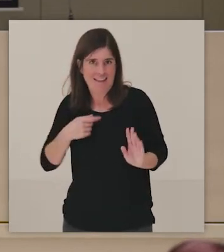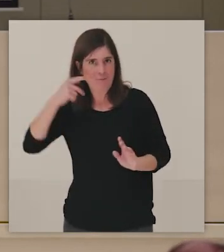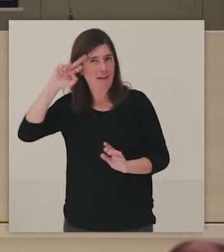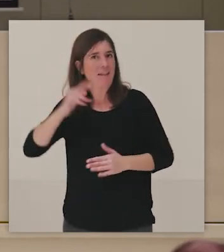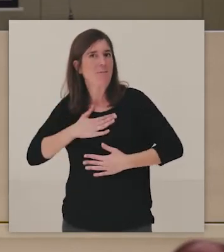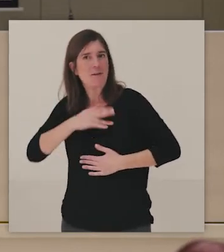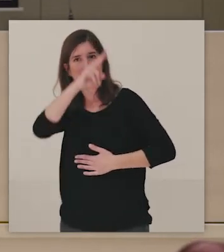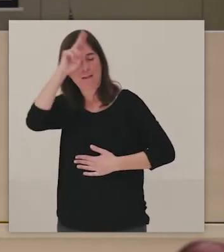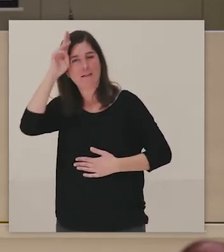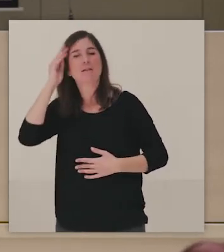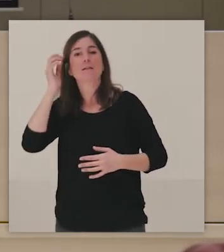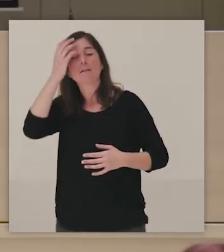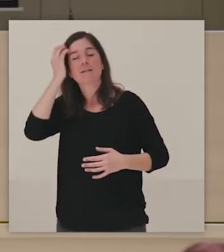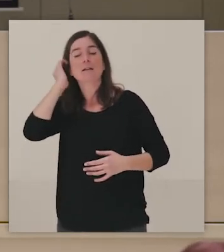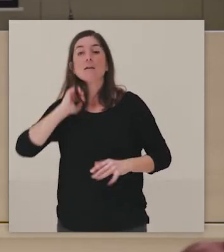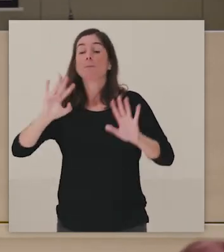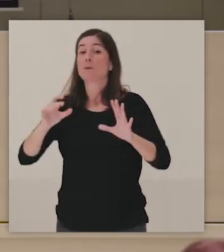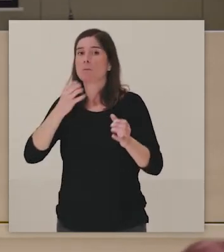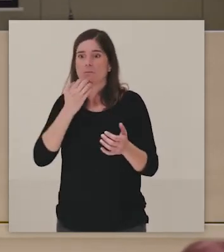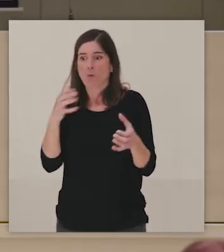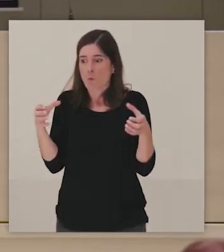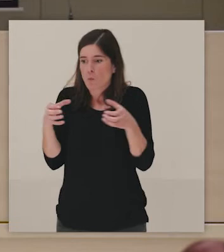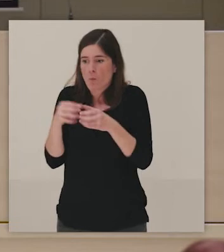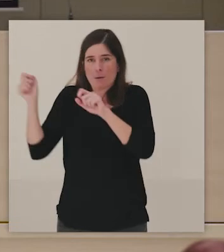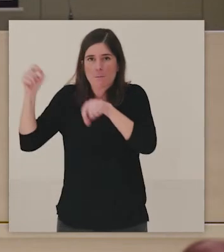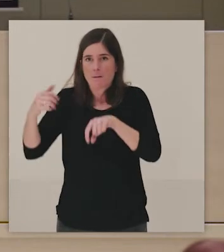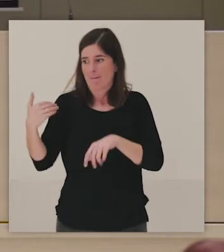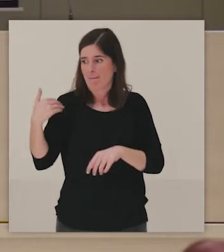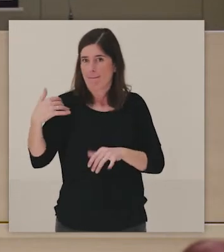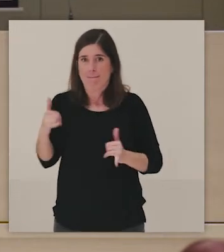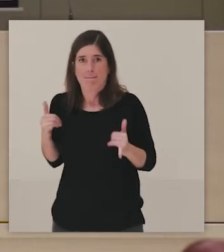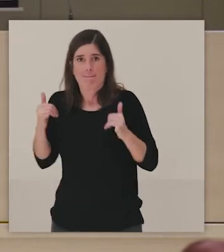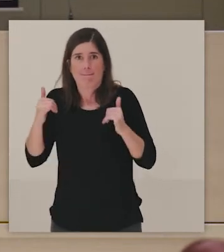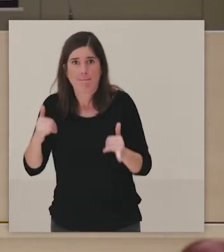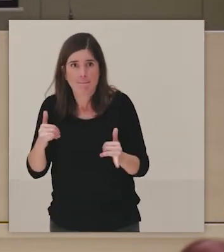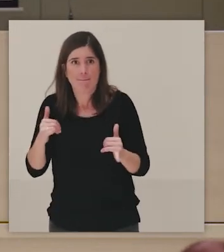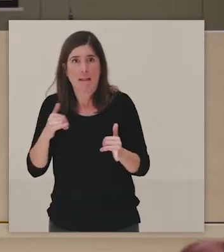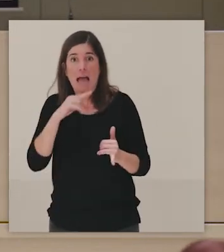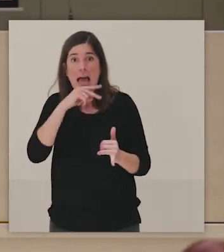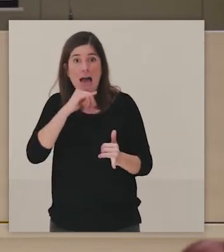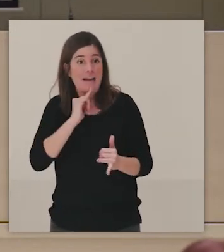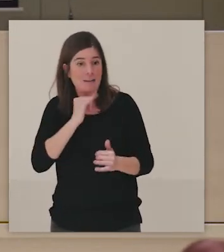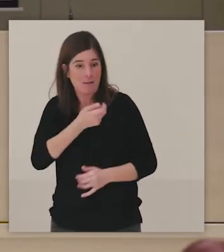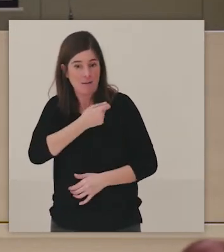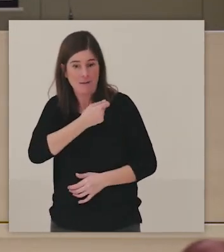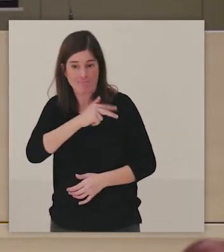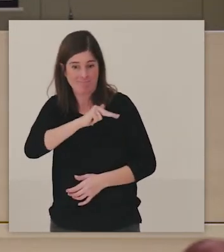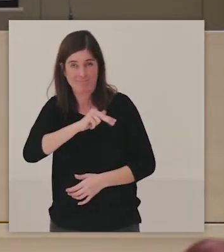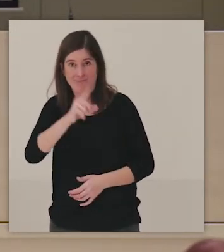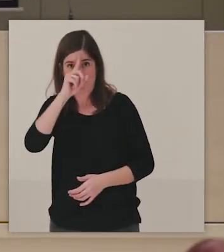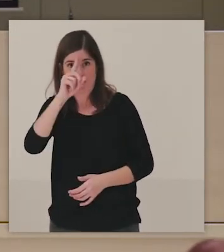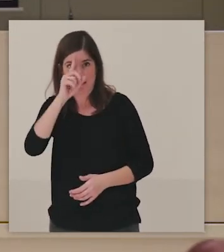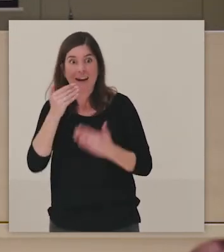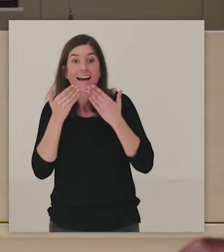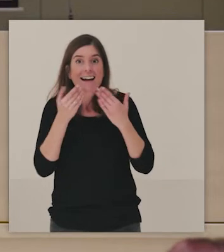es el lugar en el que estamos, pero un colectivo que acaba de llegar, ese uso de pictogramas nos ayuda